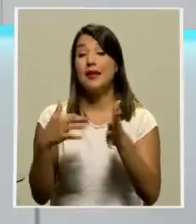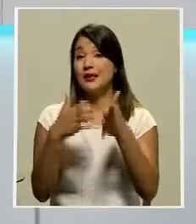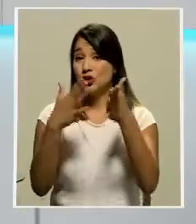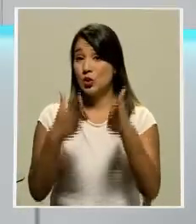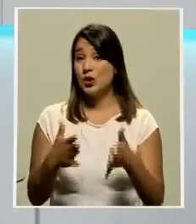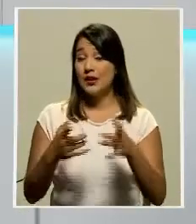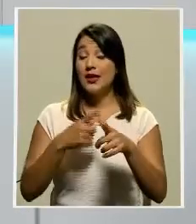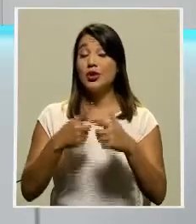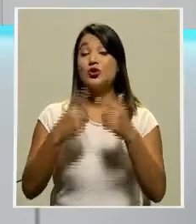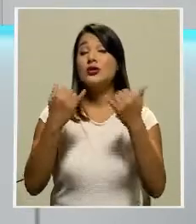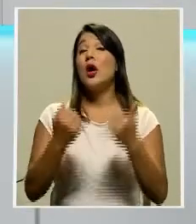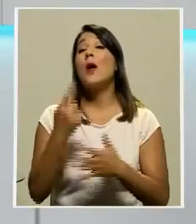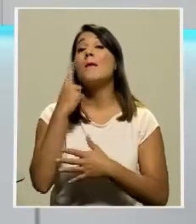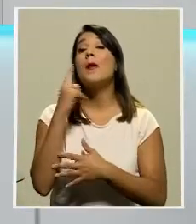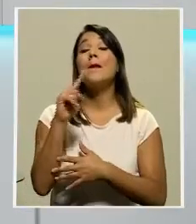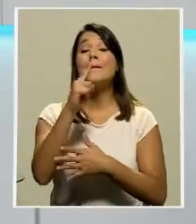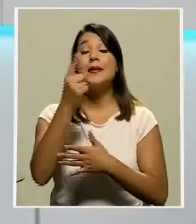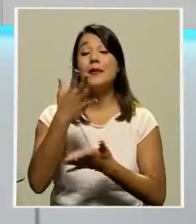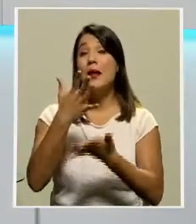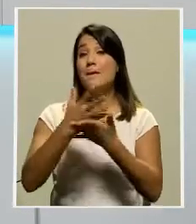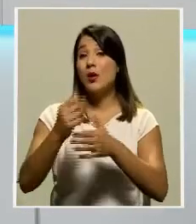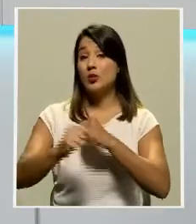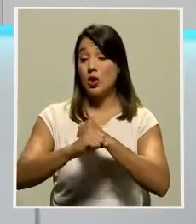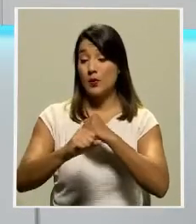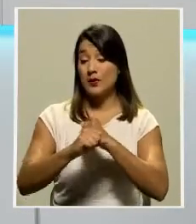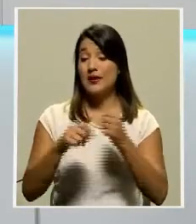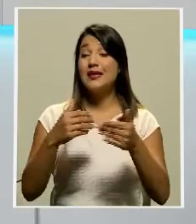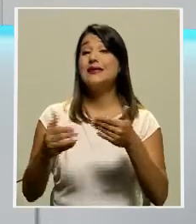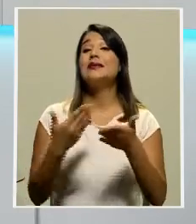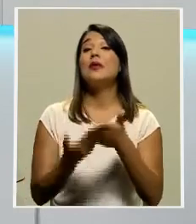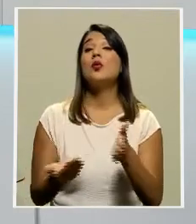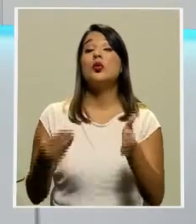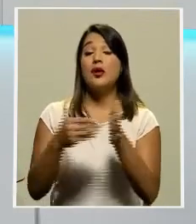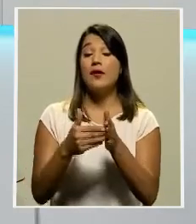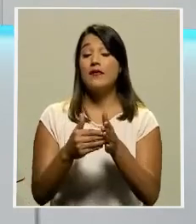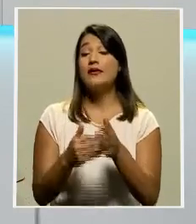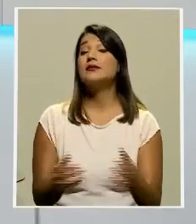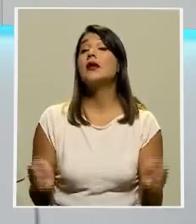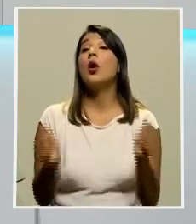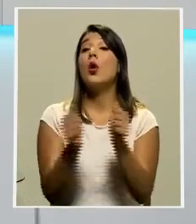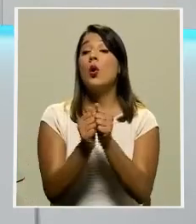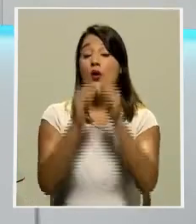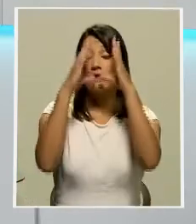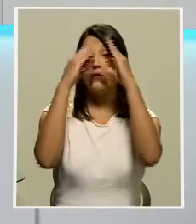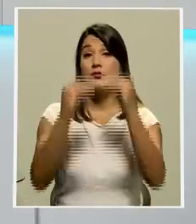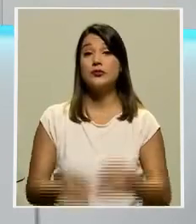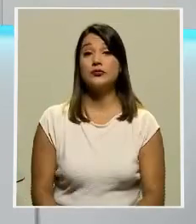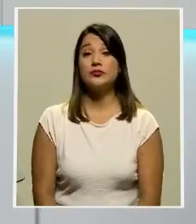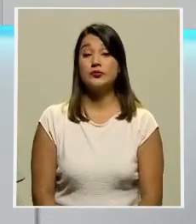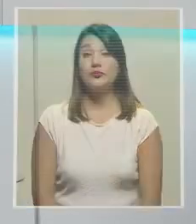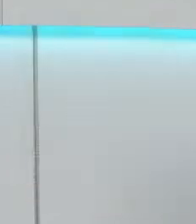ahora a nuestra primera pausa comercial y al regreso le traemos esta información.